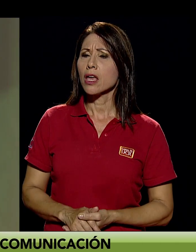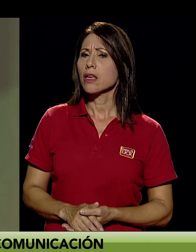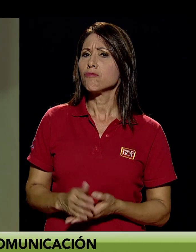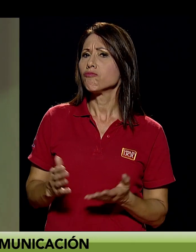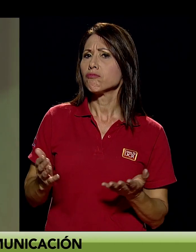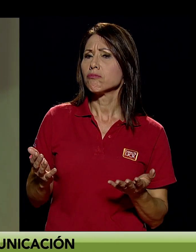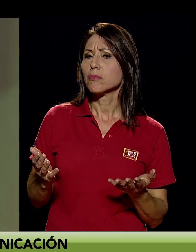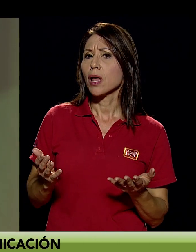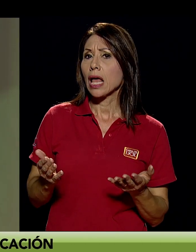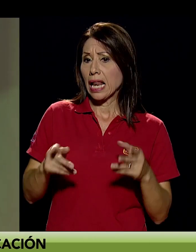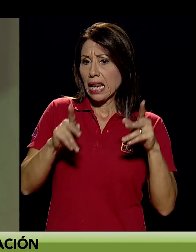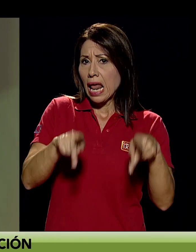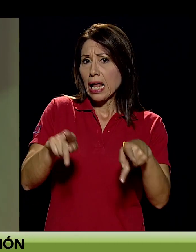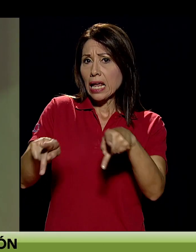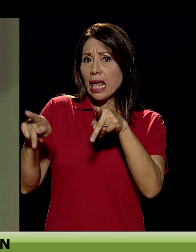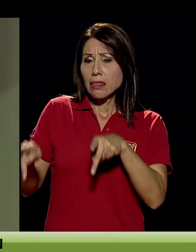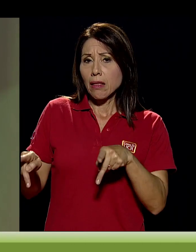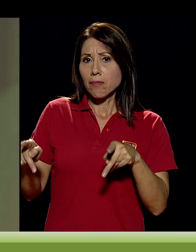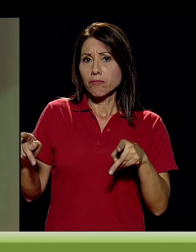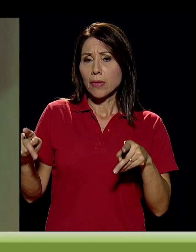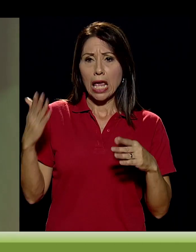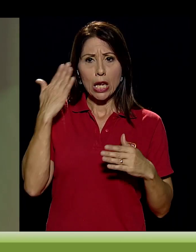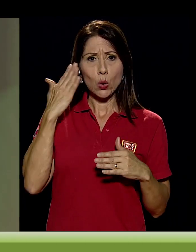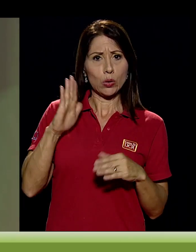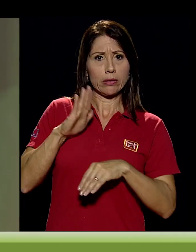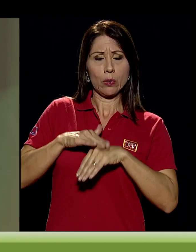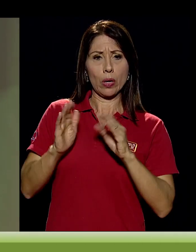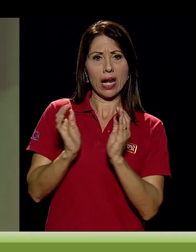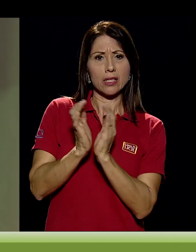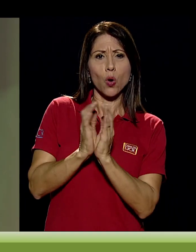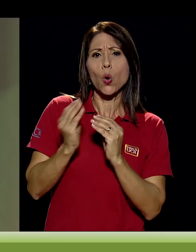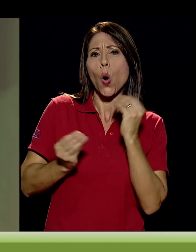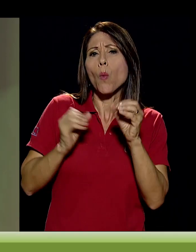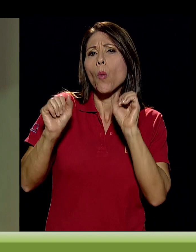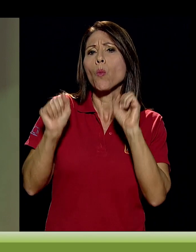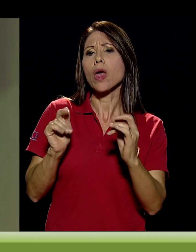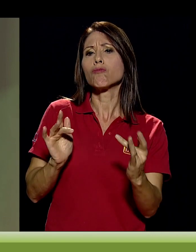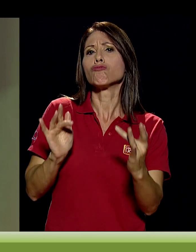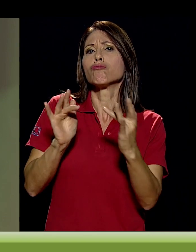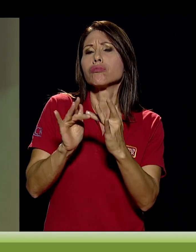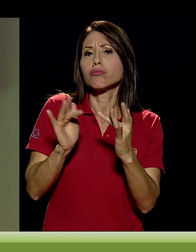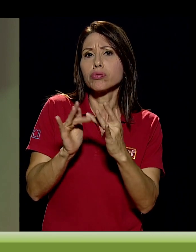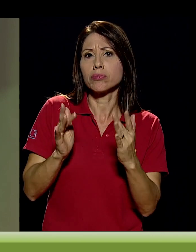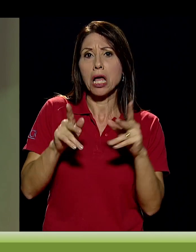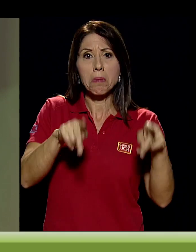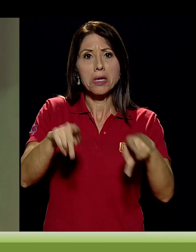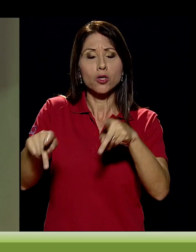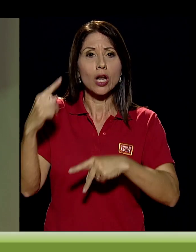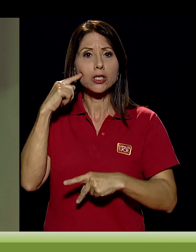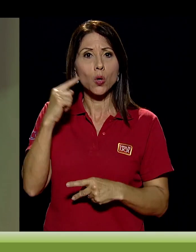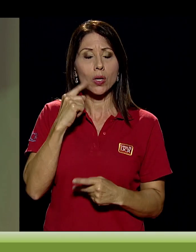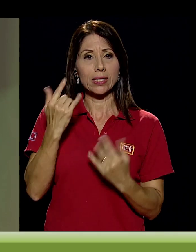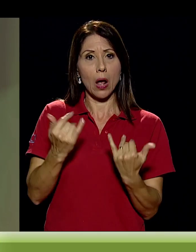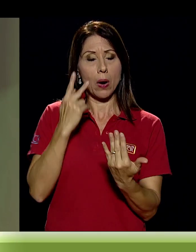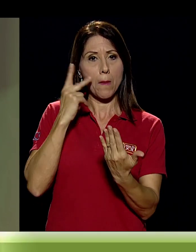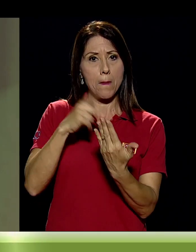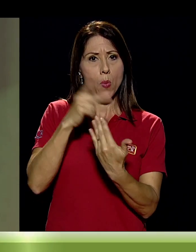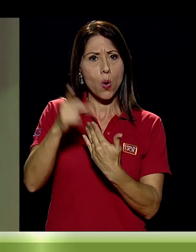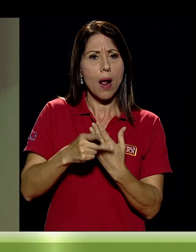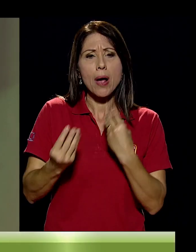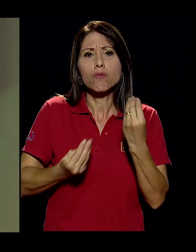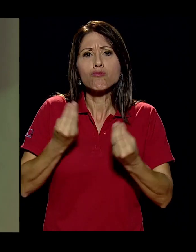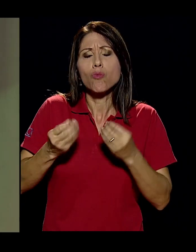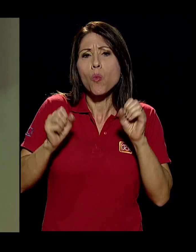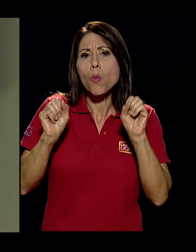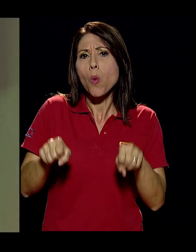cómo puede la gente que no conoce a Nascor, conocer a Nascor, acercarse, personas sordas que están sintonizando el programa, cómo